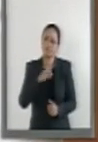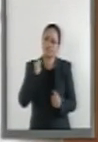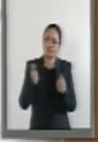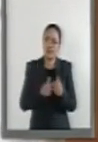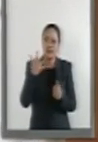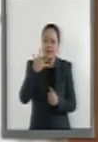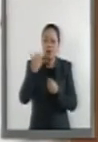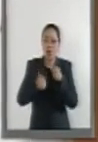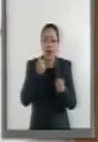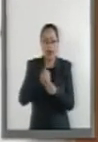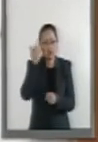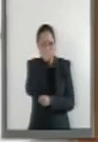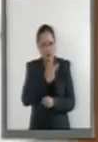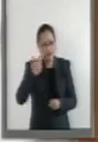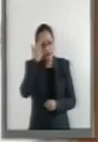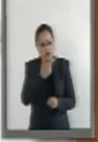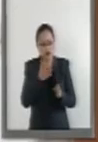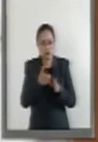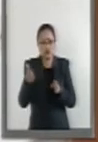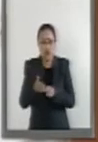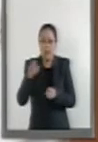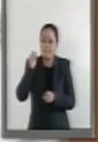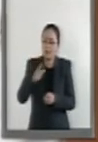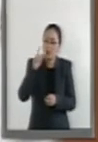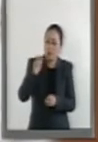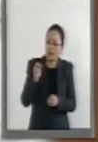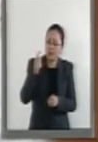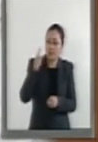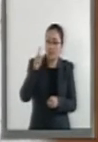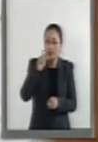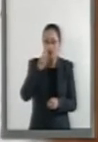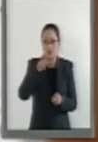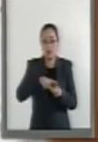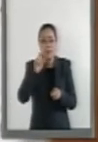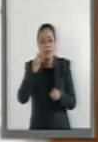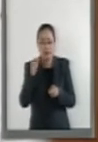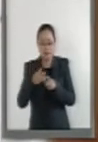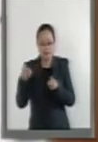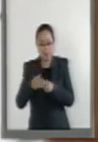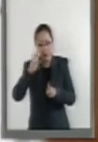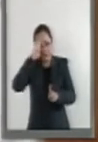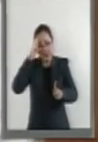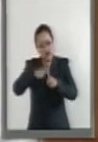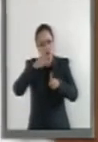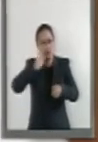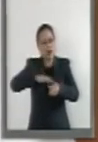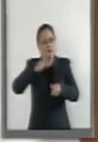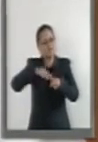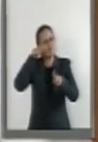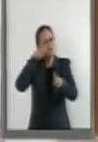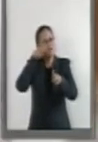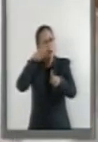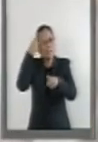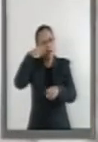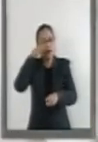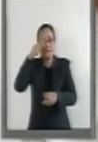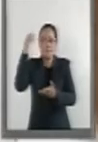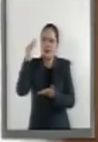cinco años a partir del 2020 con el propósito de crear metas más ambiciosas en reducción de emisiones.